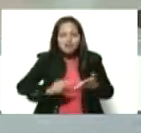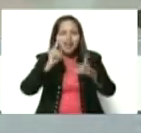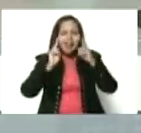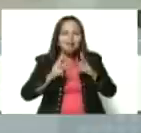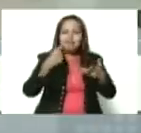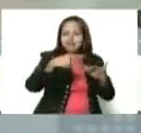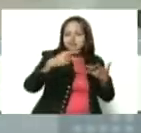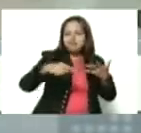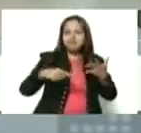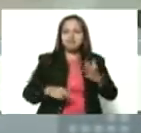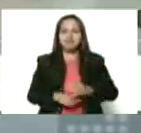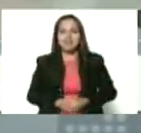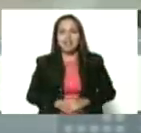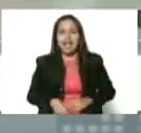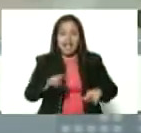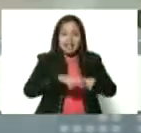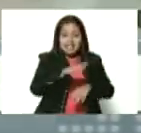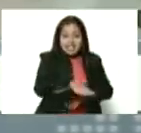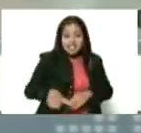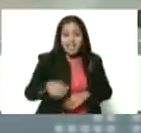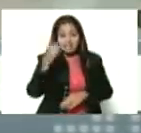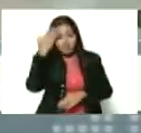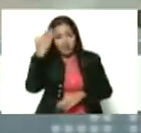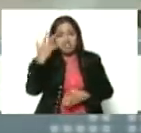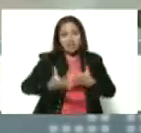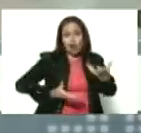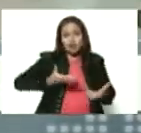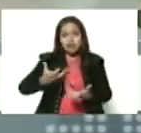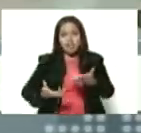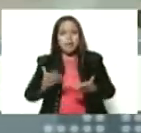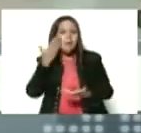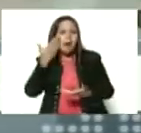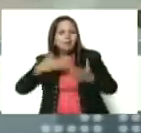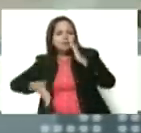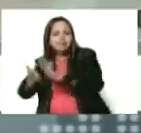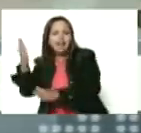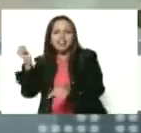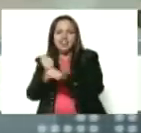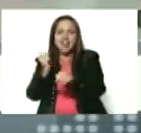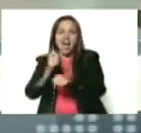De hecho, siendo una niña, nos cocinaba a nosotros cuando mi mamá salía a trabajar.